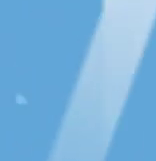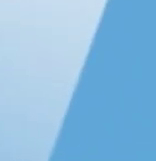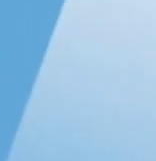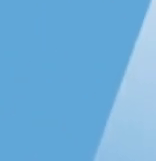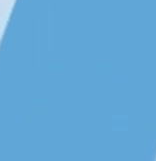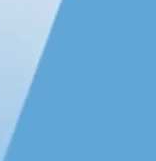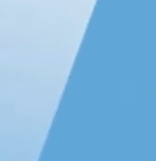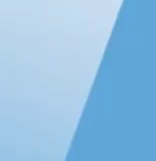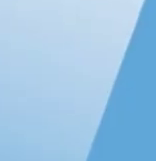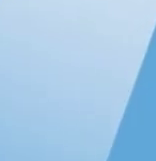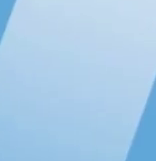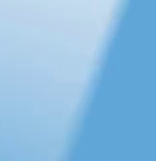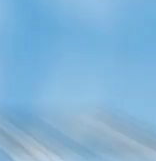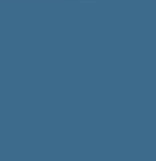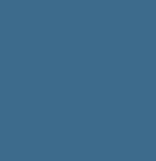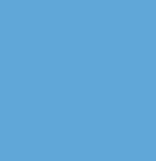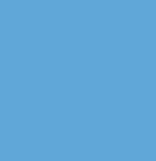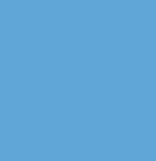Continuamos